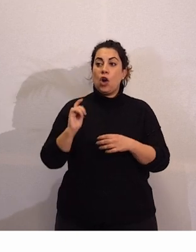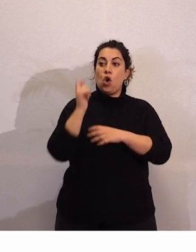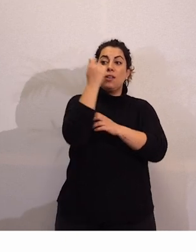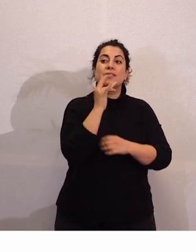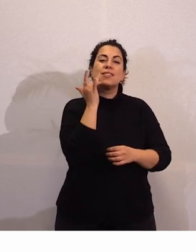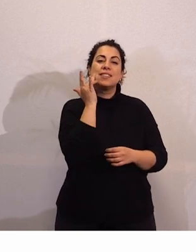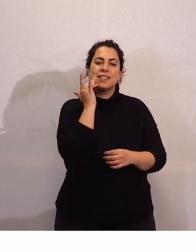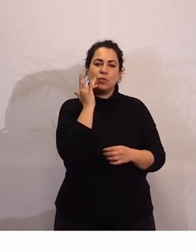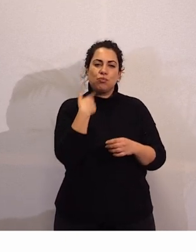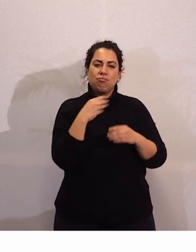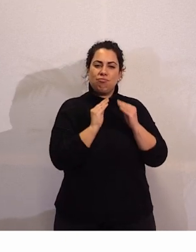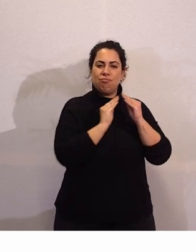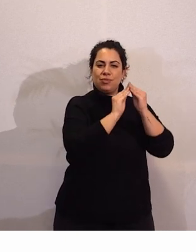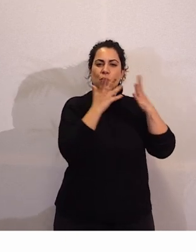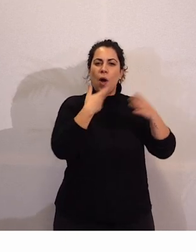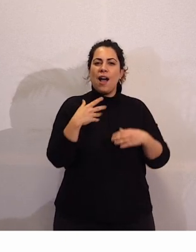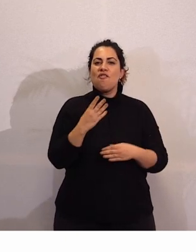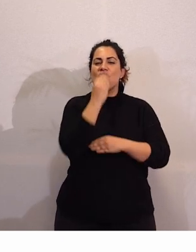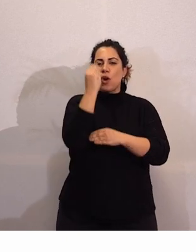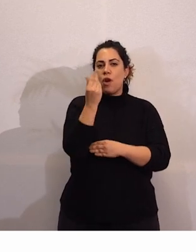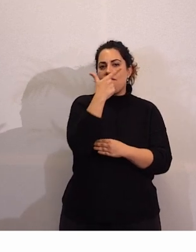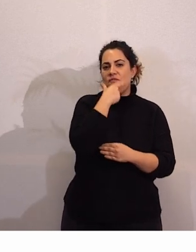año ha sido la figura del facilitador